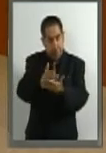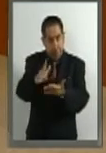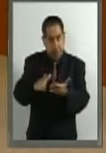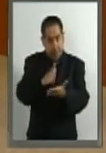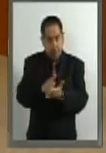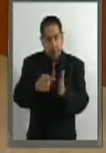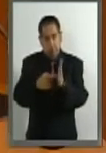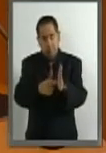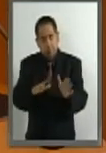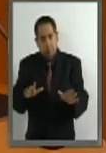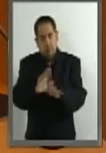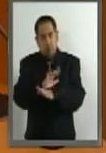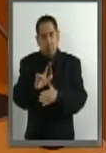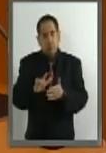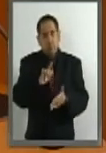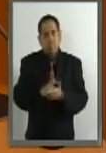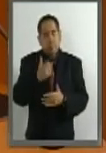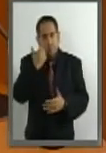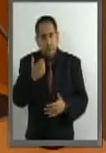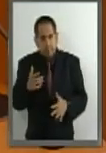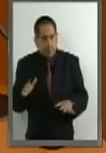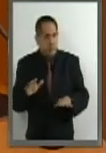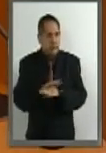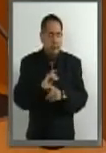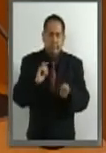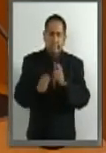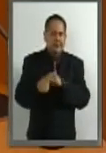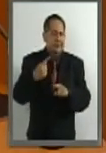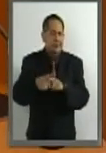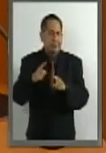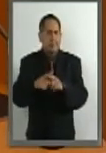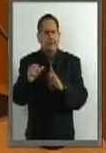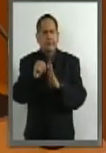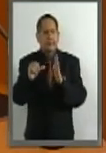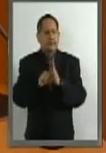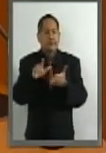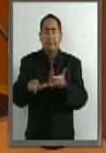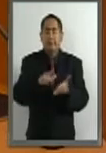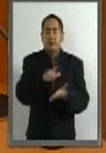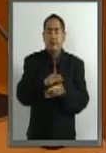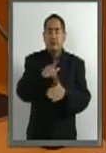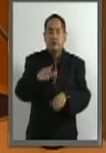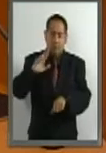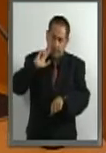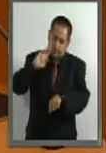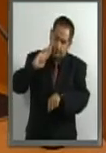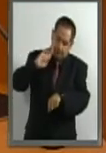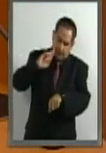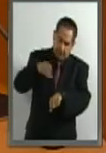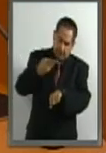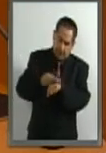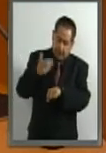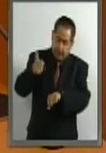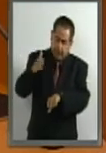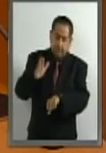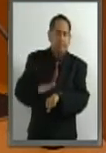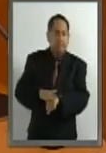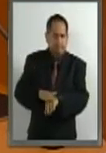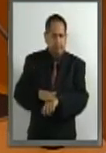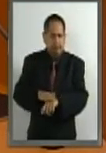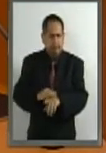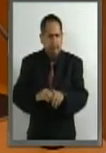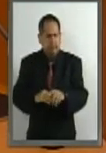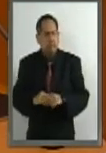de decreto por el que se reforman diversos artículos a la Ley General de Responsabilidades Administrativas.